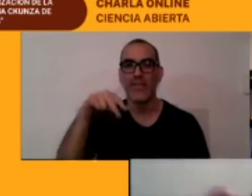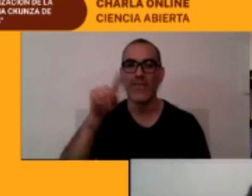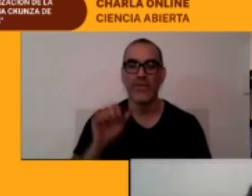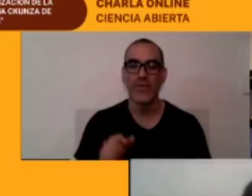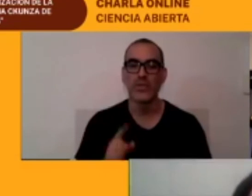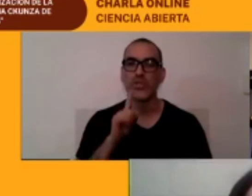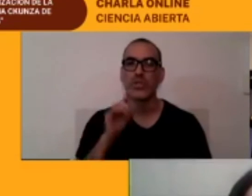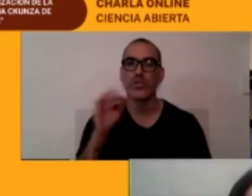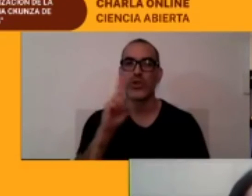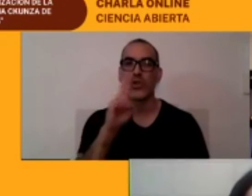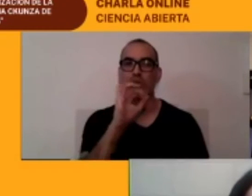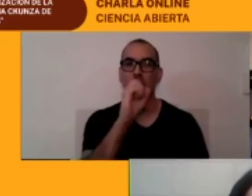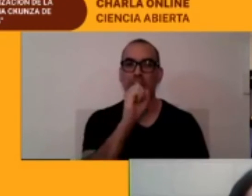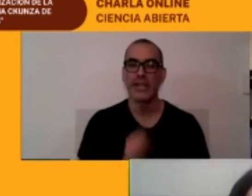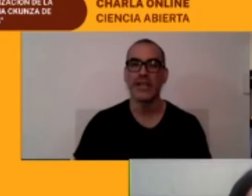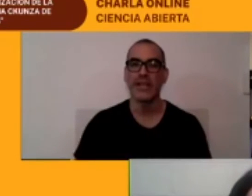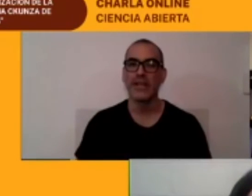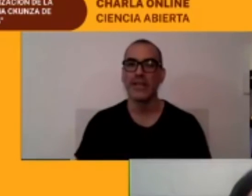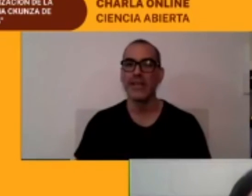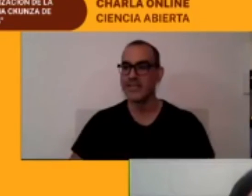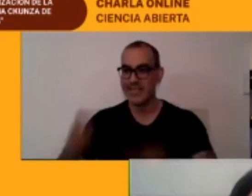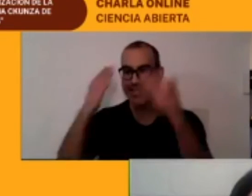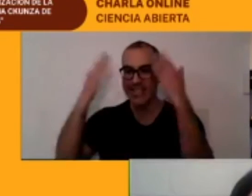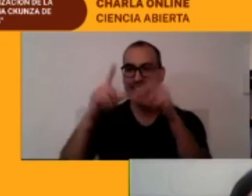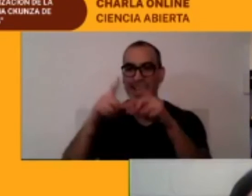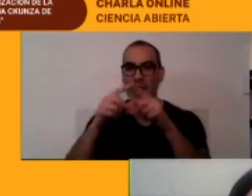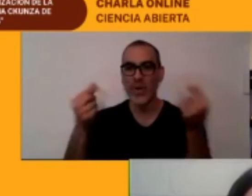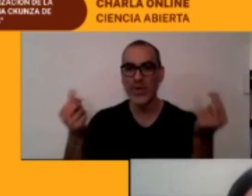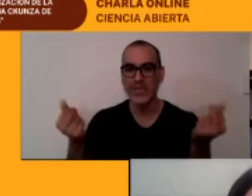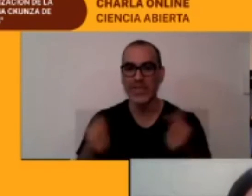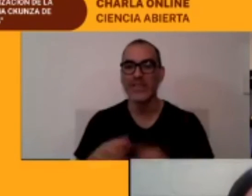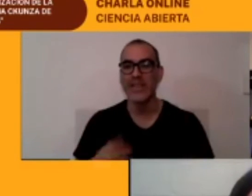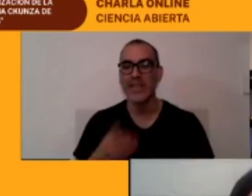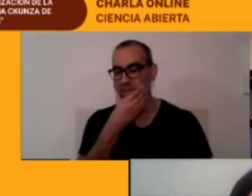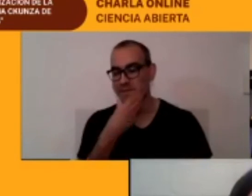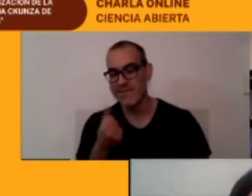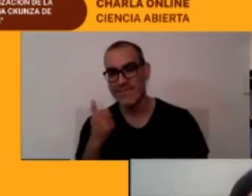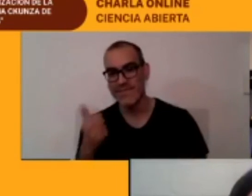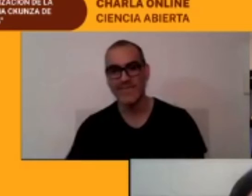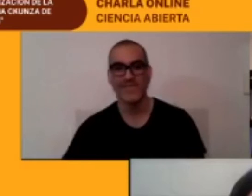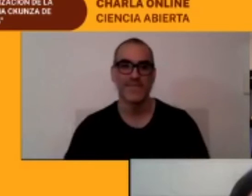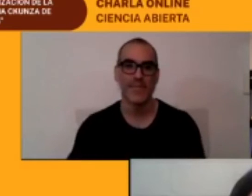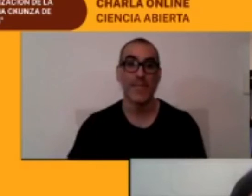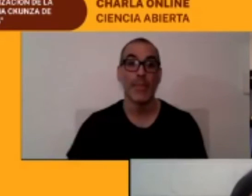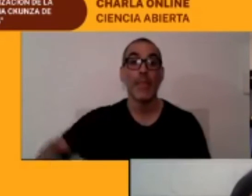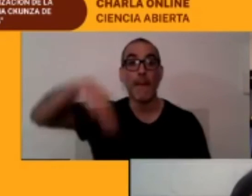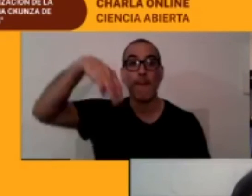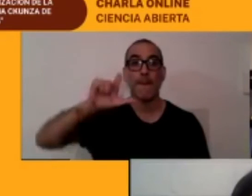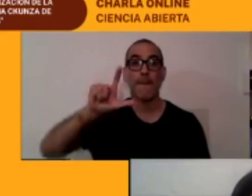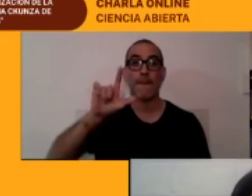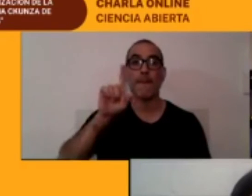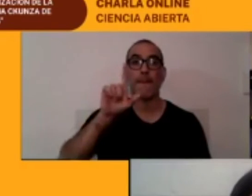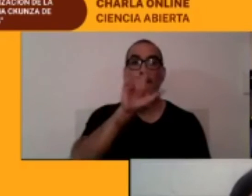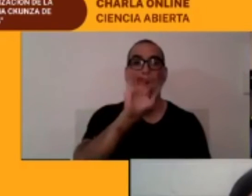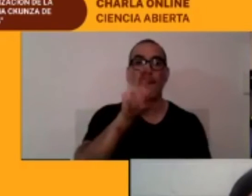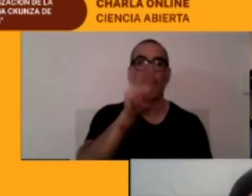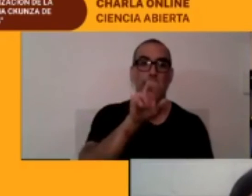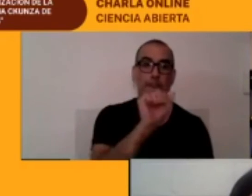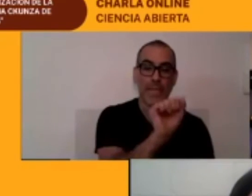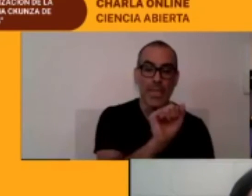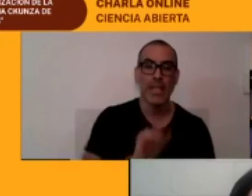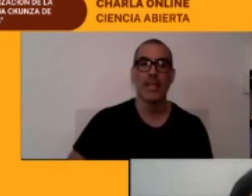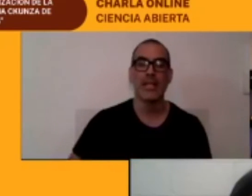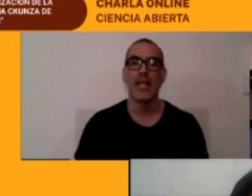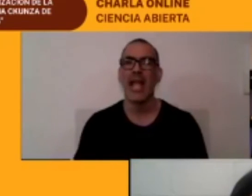saludos a mi sobrito hermoso Melissa Miranda dice me gustaría saber si existe alguna colaboración con las comunidades urbanas